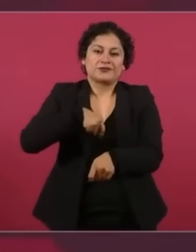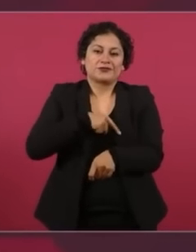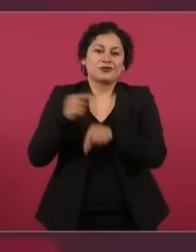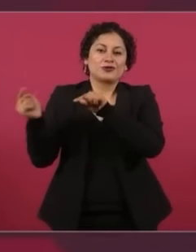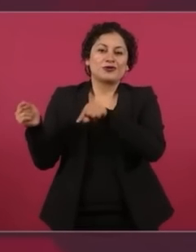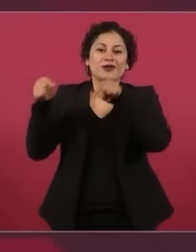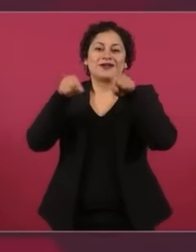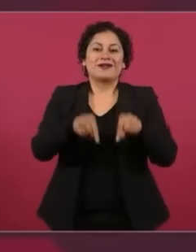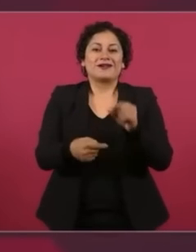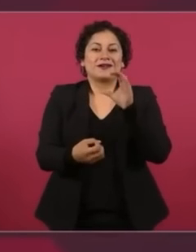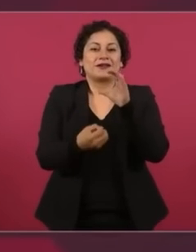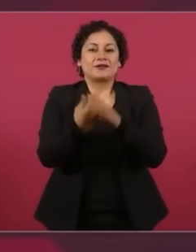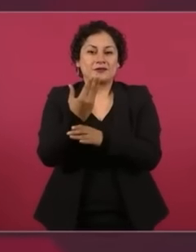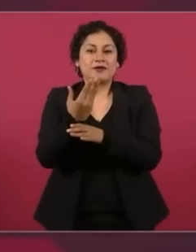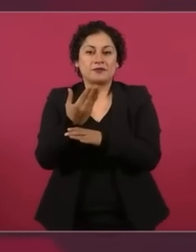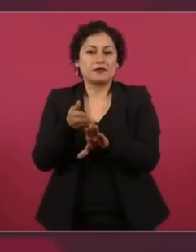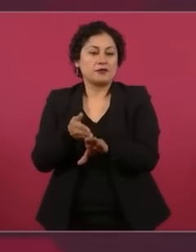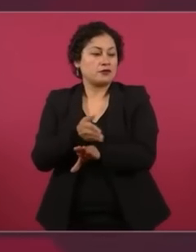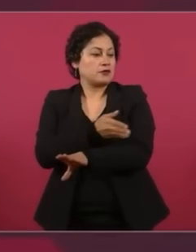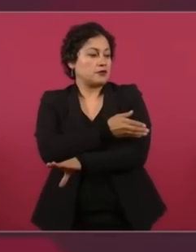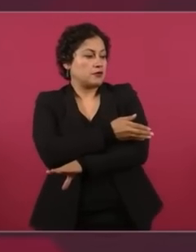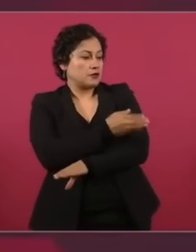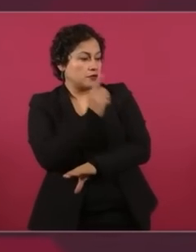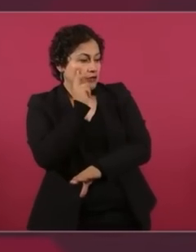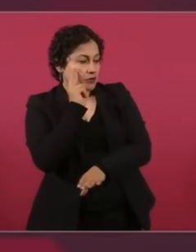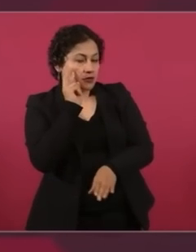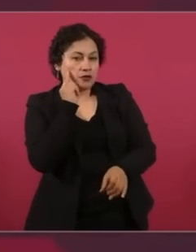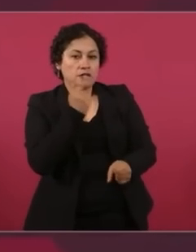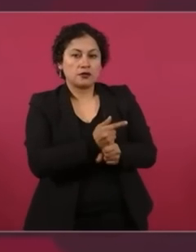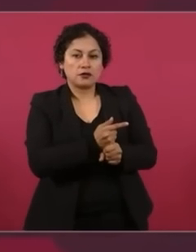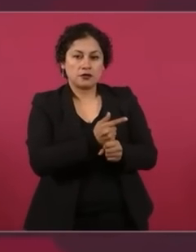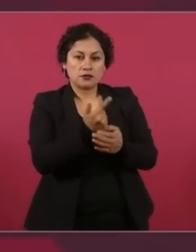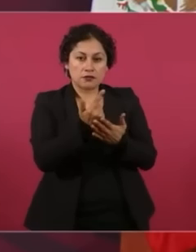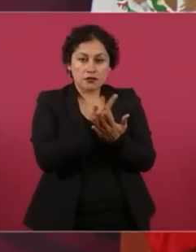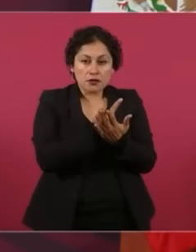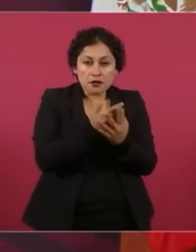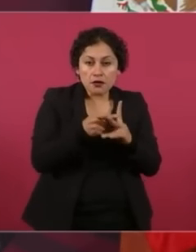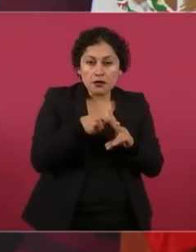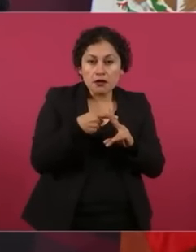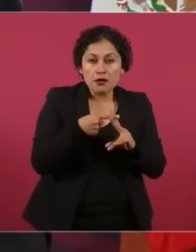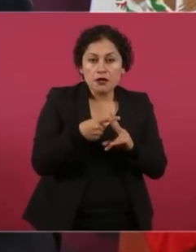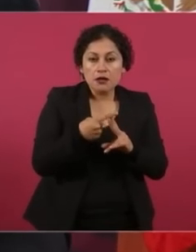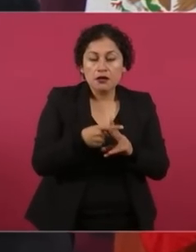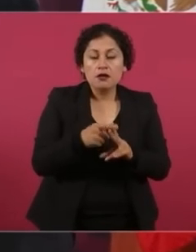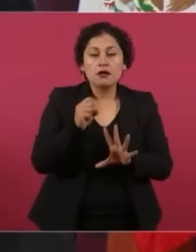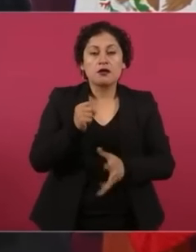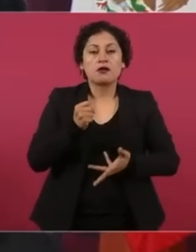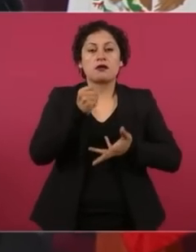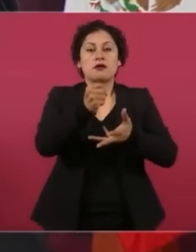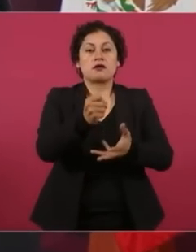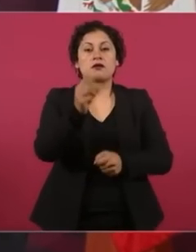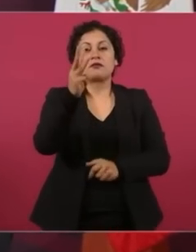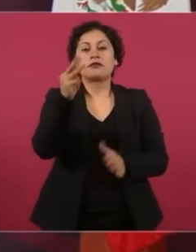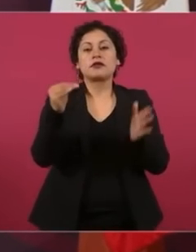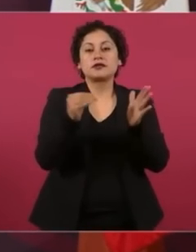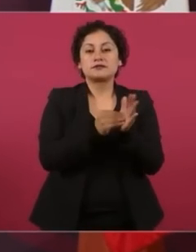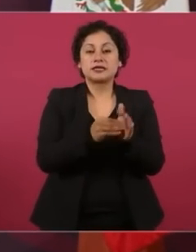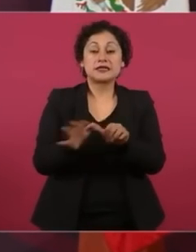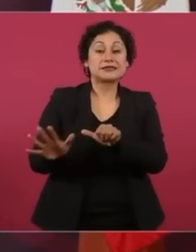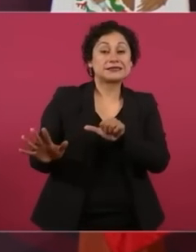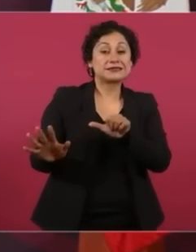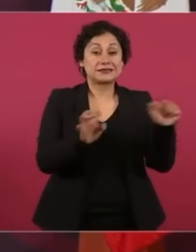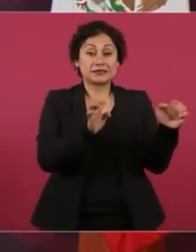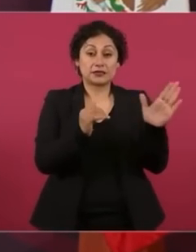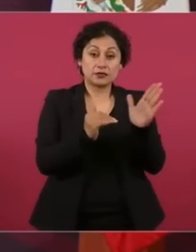Presidencia de la República manejaba un presupuesto de tres mil seiscientos millones de pesos, tres